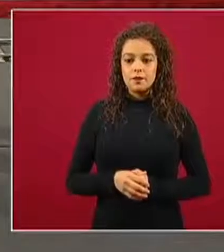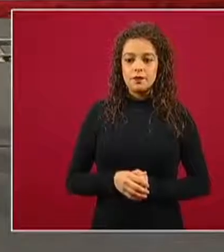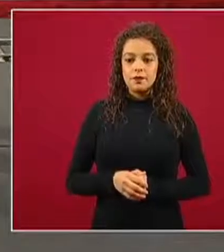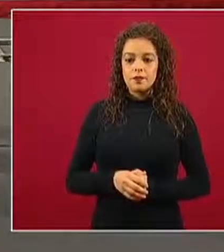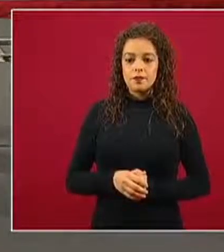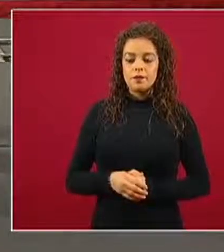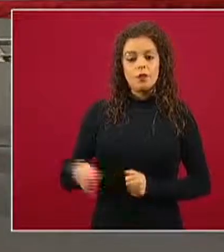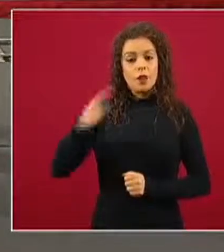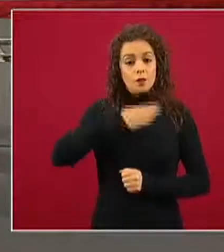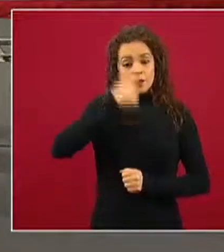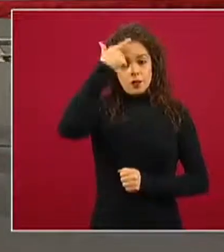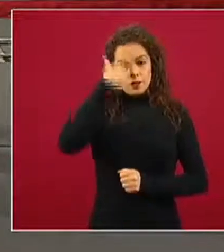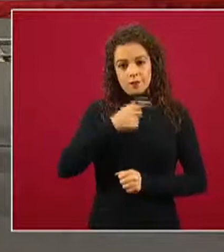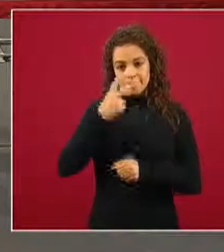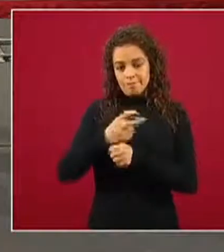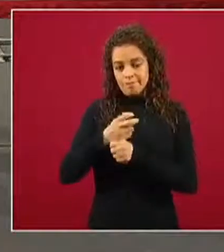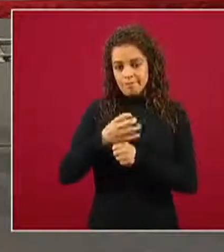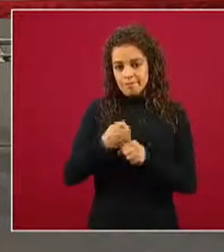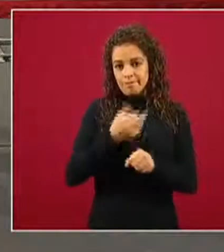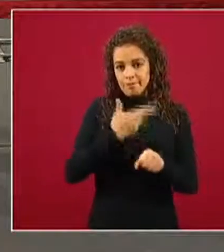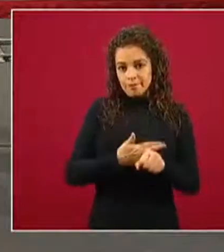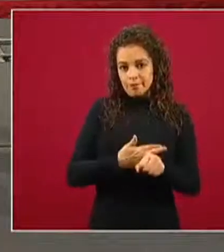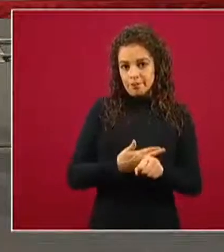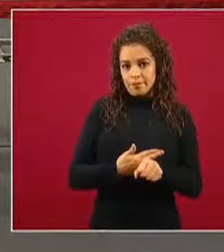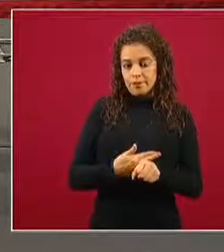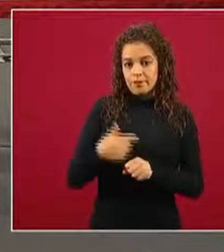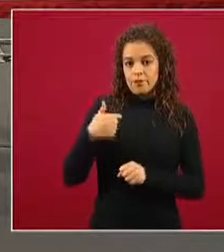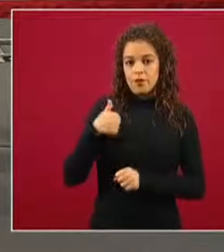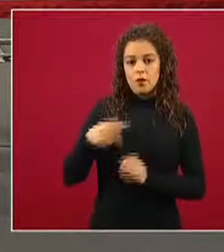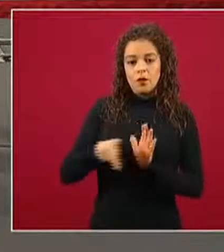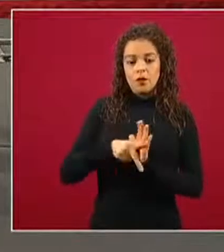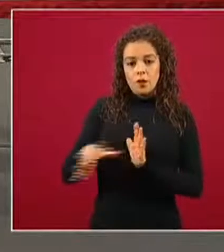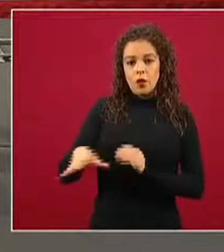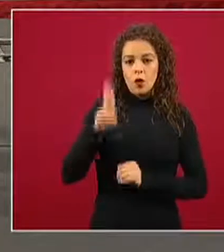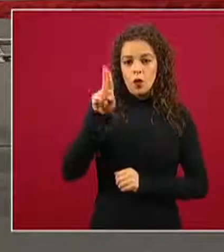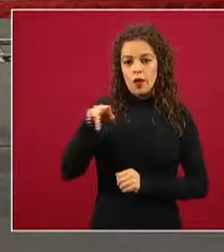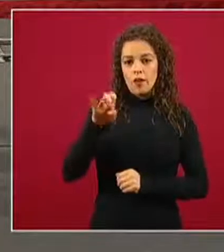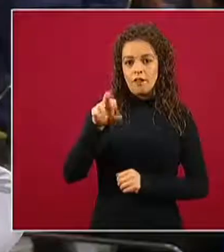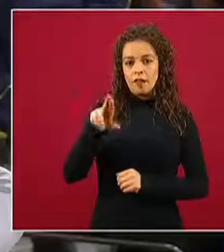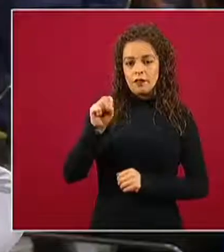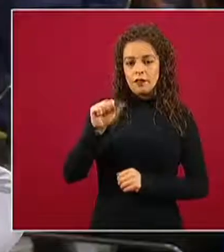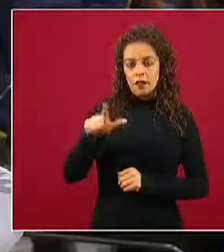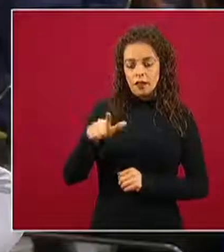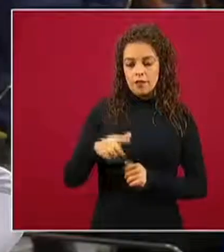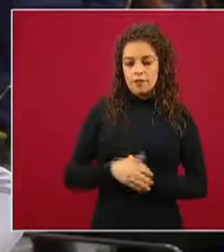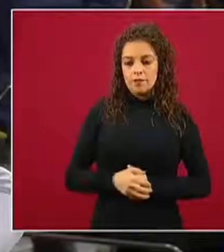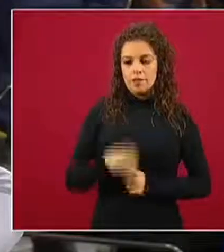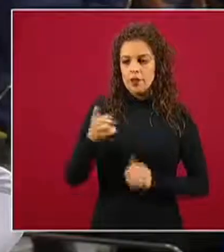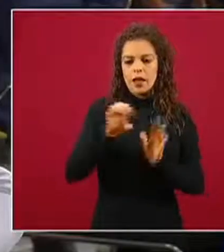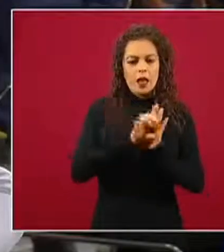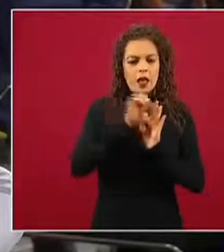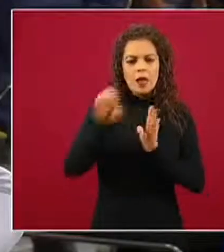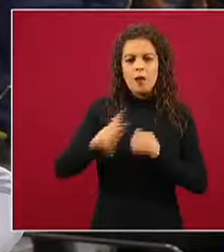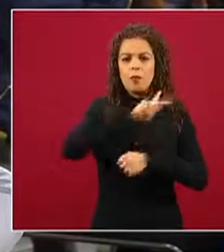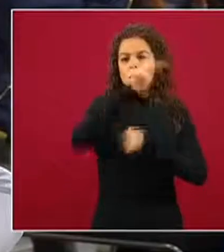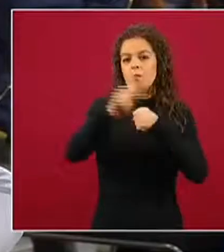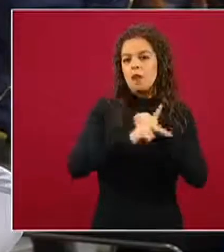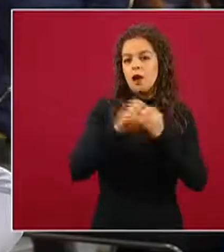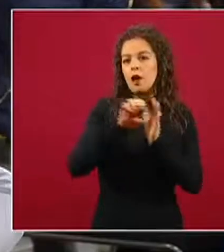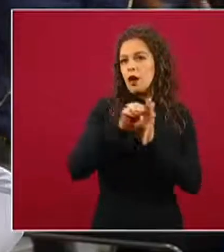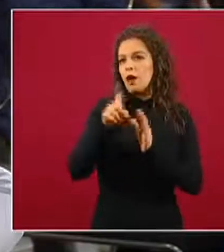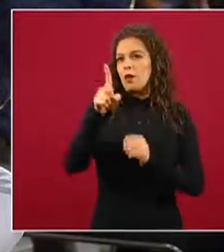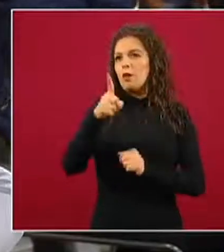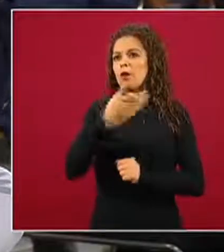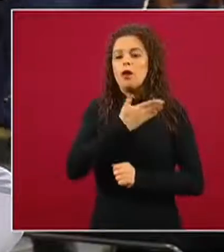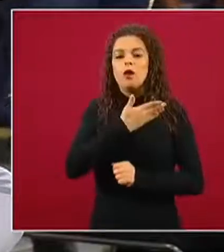Buenas noches, subsecretario Alain Arenas del periódico El Universal. Me gustaría preguntarle, tomando como ejemplo países como España o Alemania,